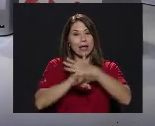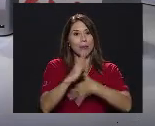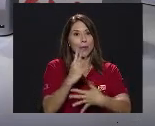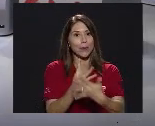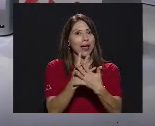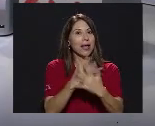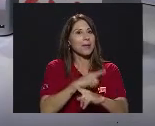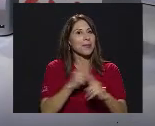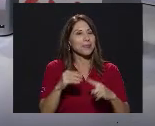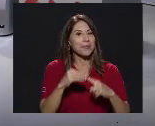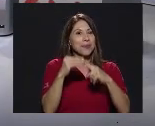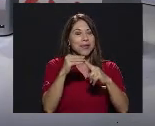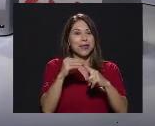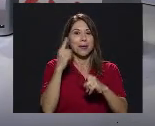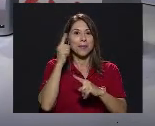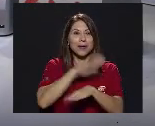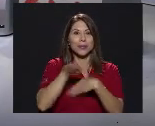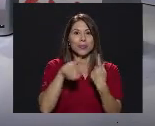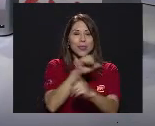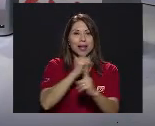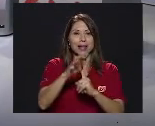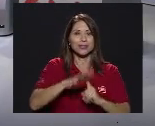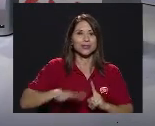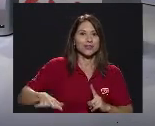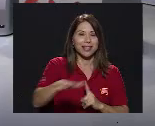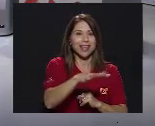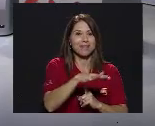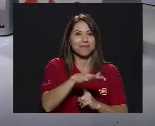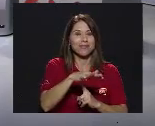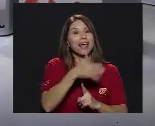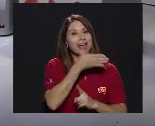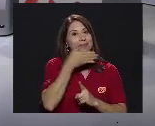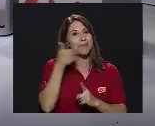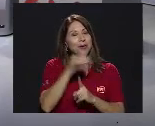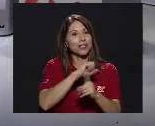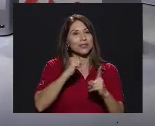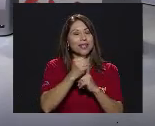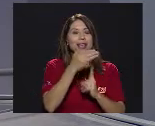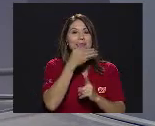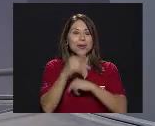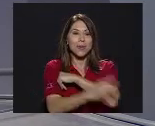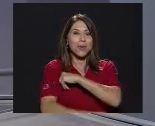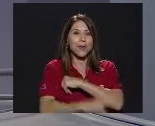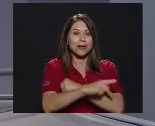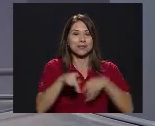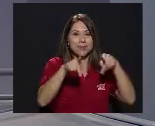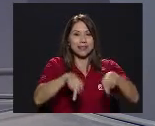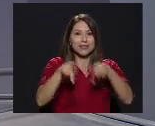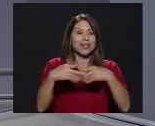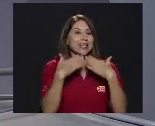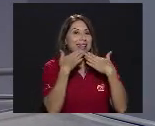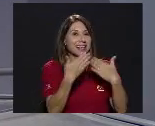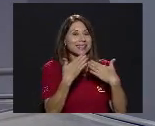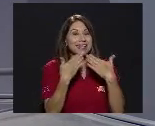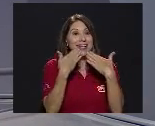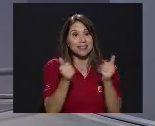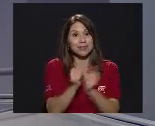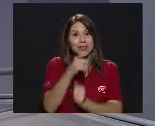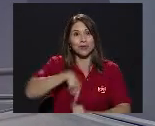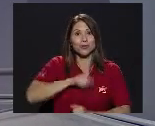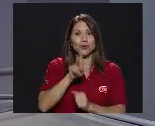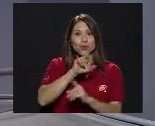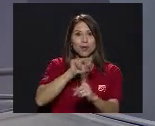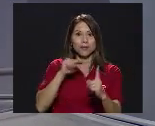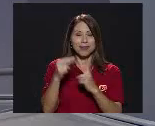Pero sobre todo De toda la sociedad Porque es para Nos hace mejores Sociedades Y mejores personas Muchas gracias Y gracias Por estar con nosotros En una mirada Le